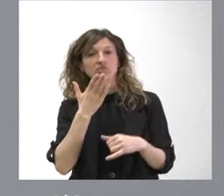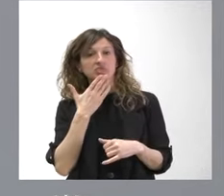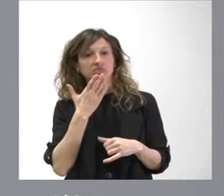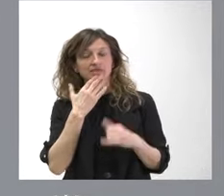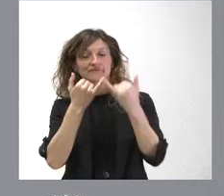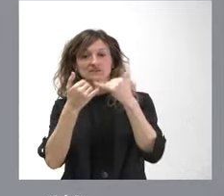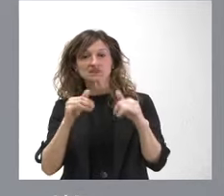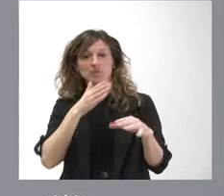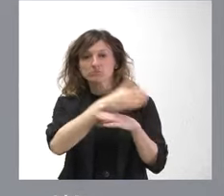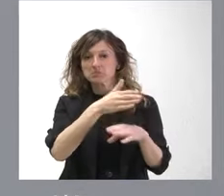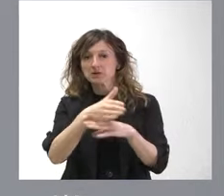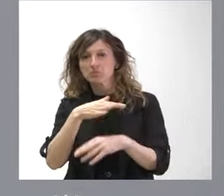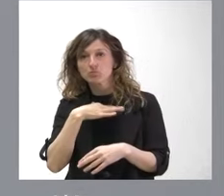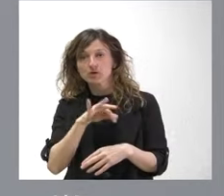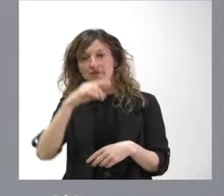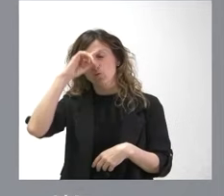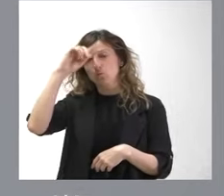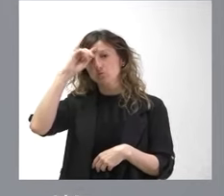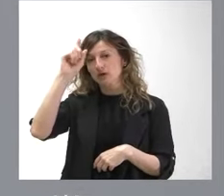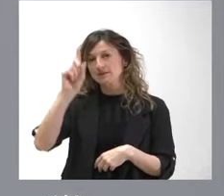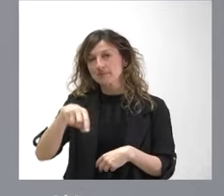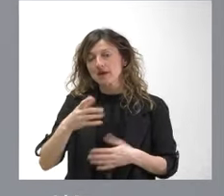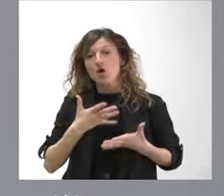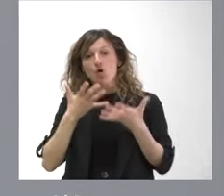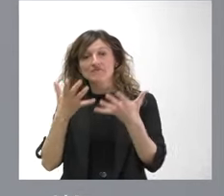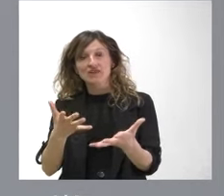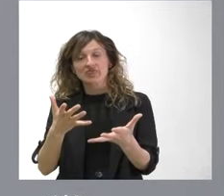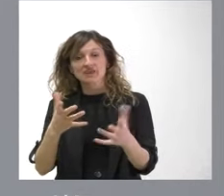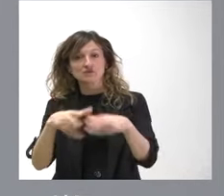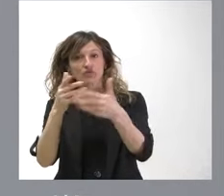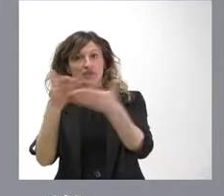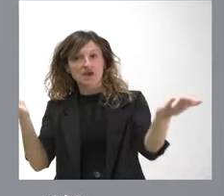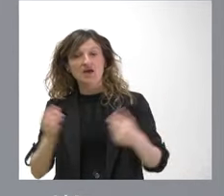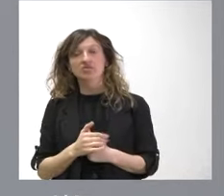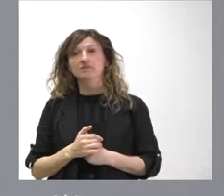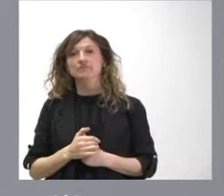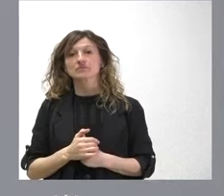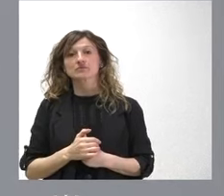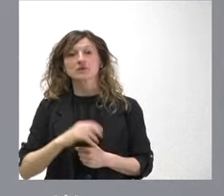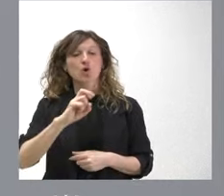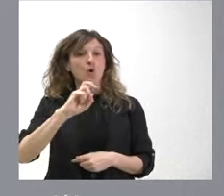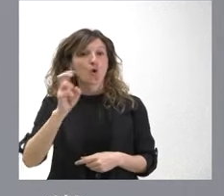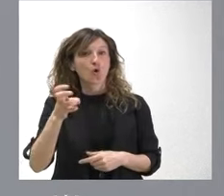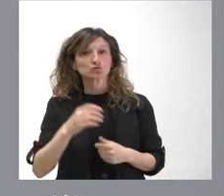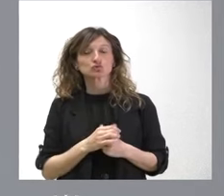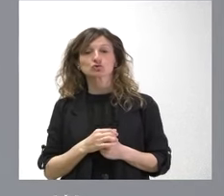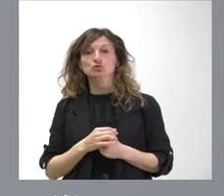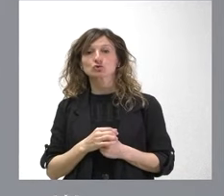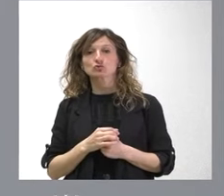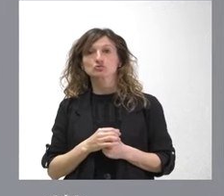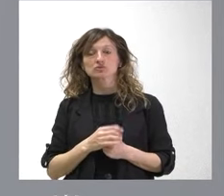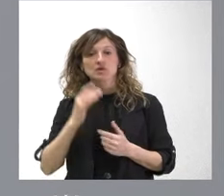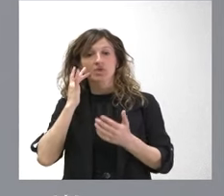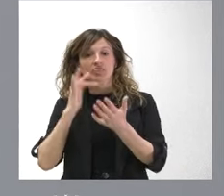festivos, culturales que se ofrecen al conjunto de la sociedad otros permitirán tener otro día de